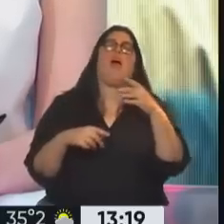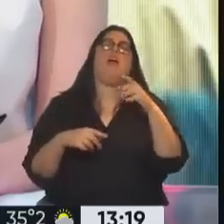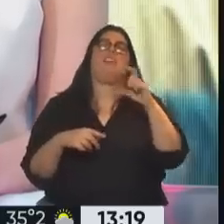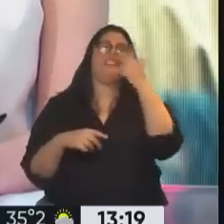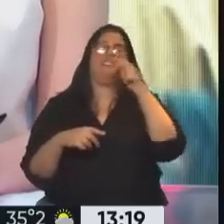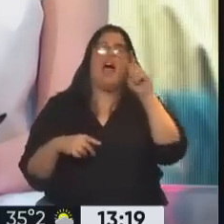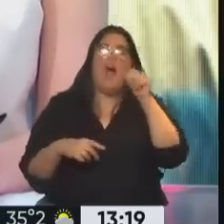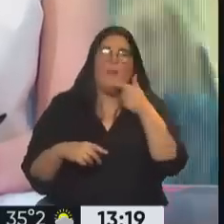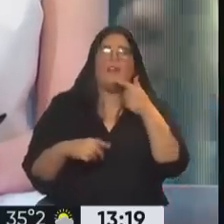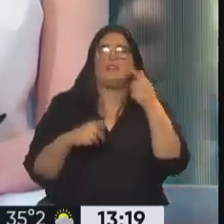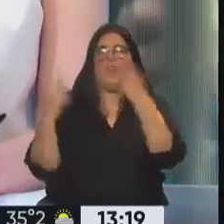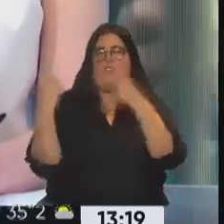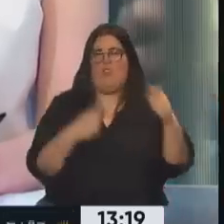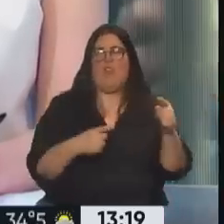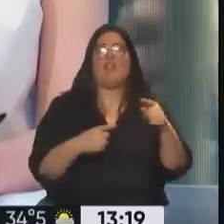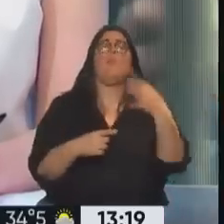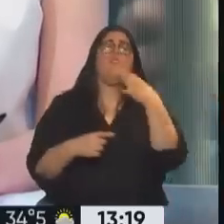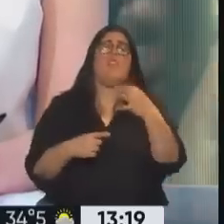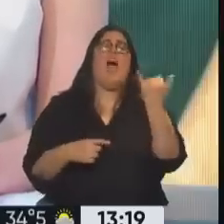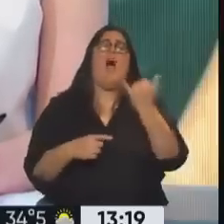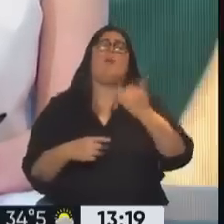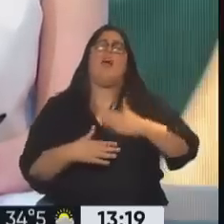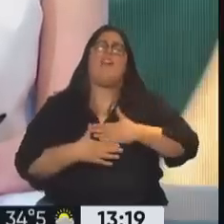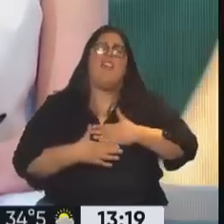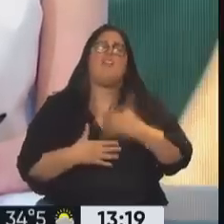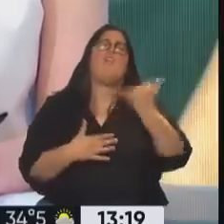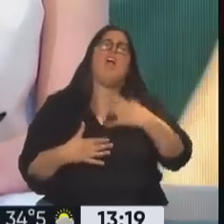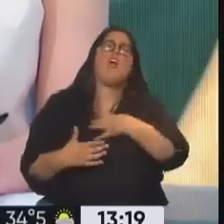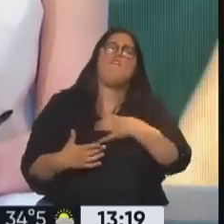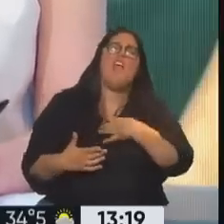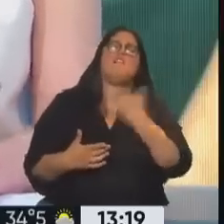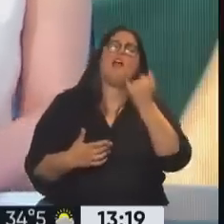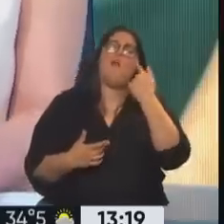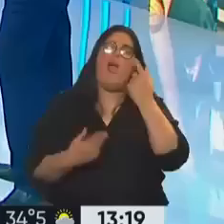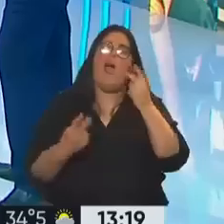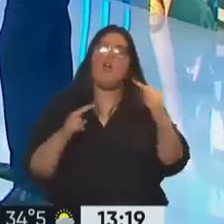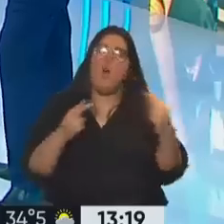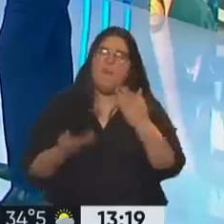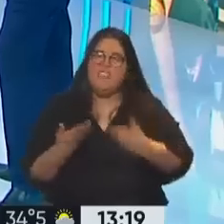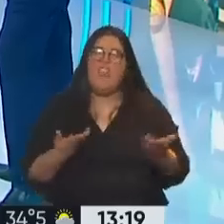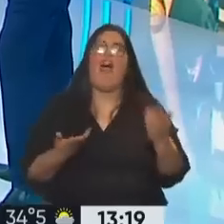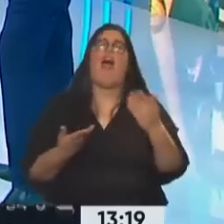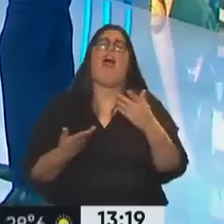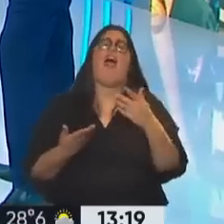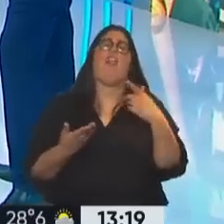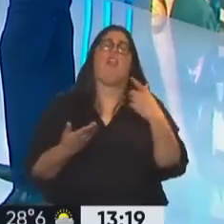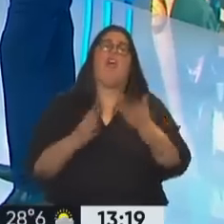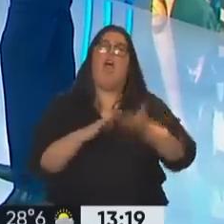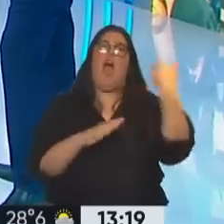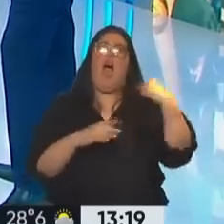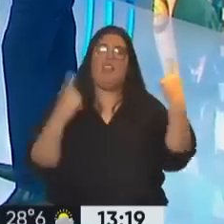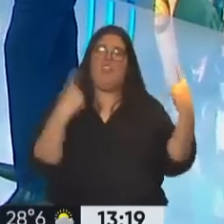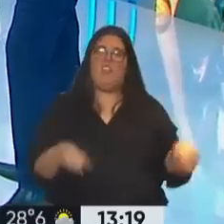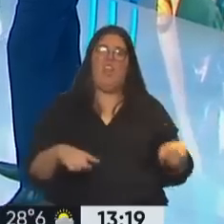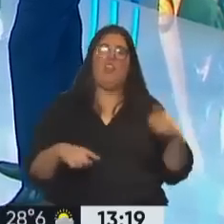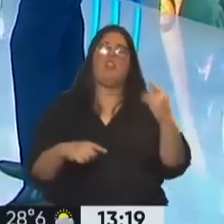una lealtad enorme entre nosotros, había cariño real, había confianza, había hasta complicidad. En reuniones privadas nos sacábamos los ojos, decíamos, hey, está